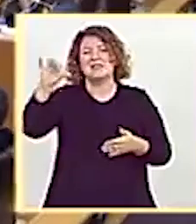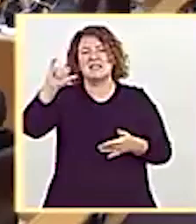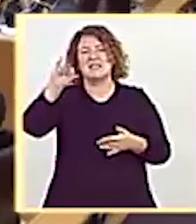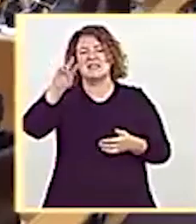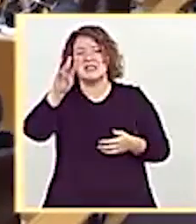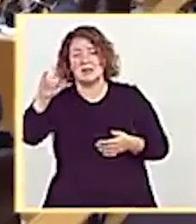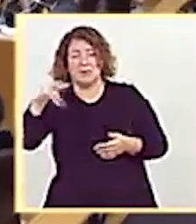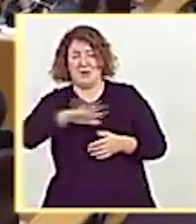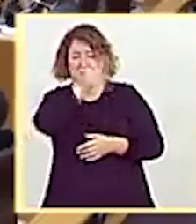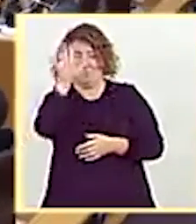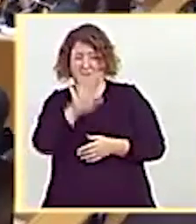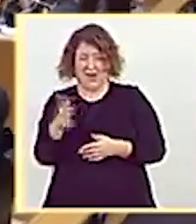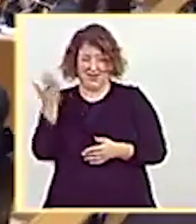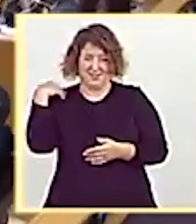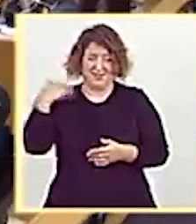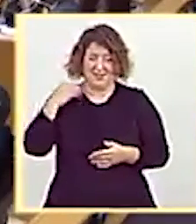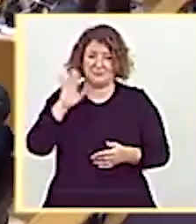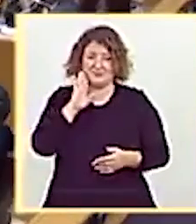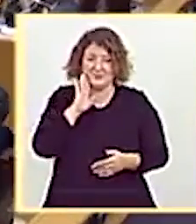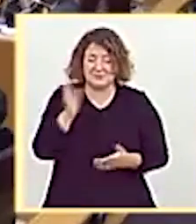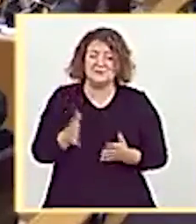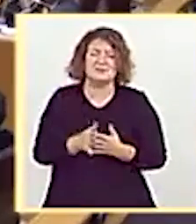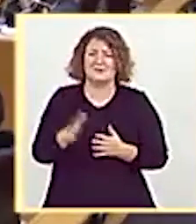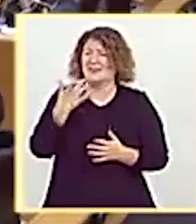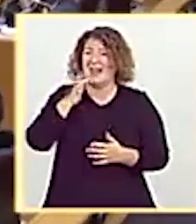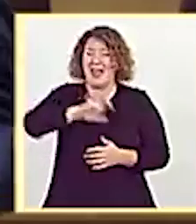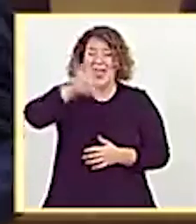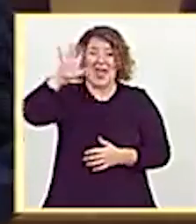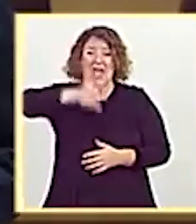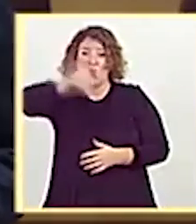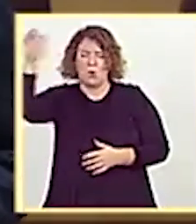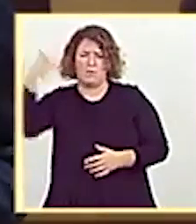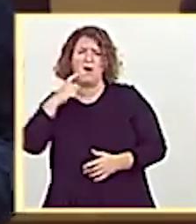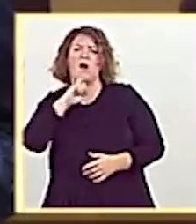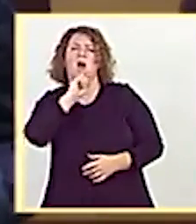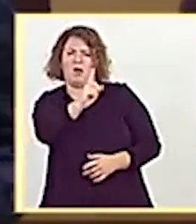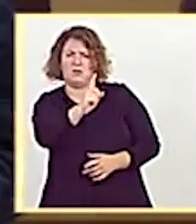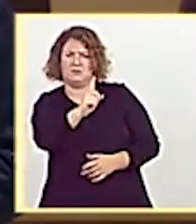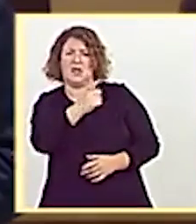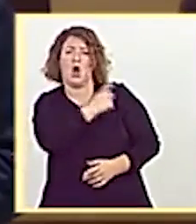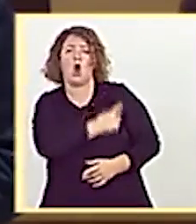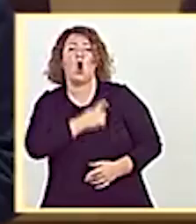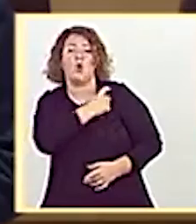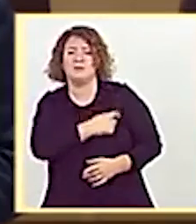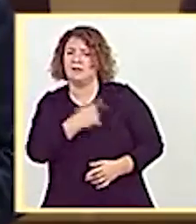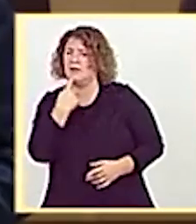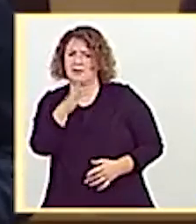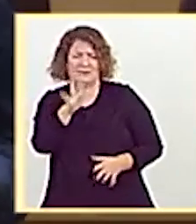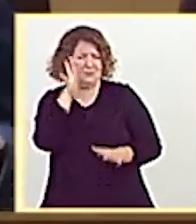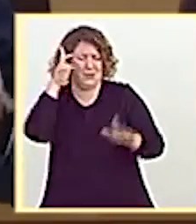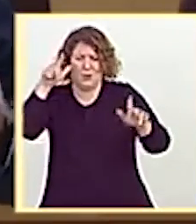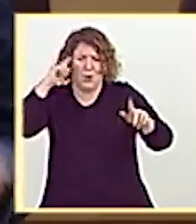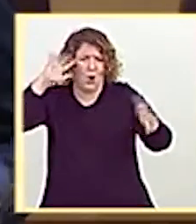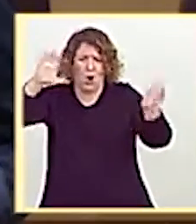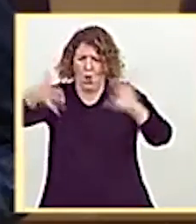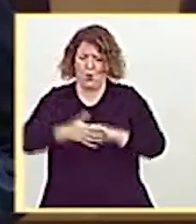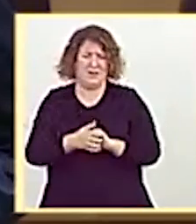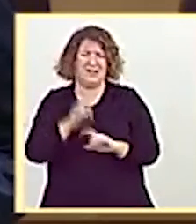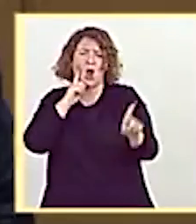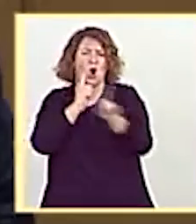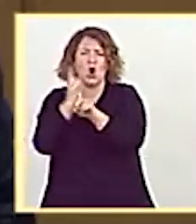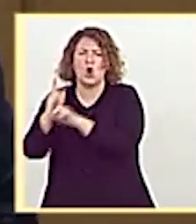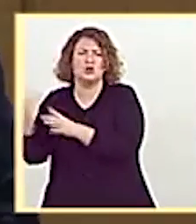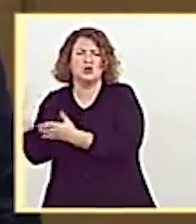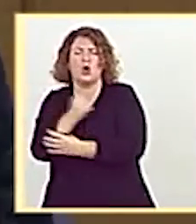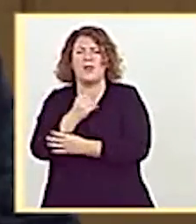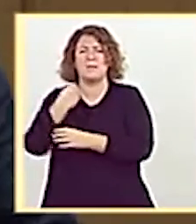Han escandalizado a Europa, que ya les ha advertido a través de la Comisión que están cometiendo un disparate. Están actuando en contra de todas las